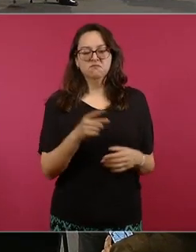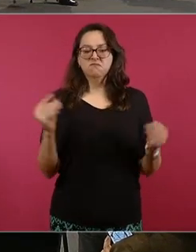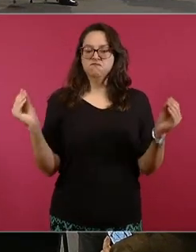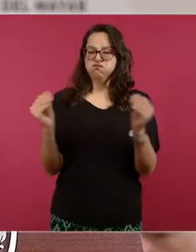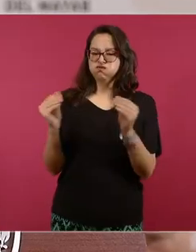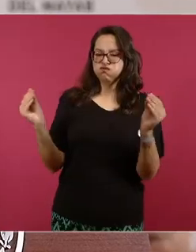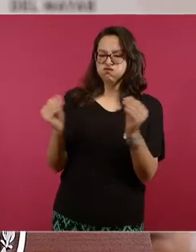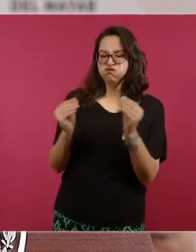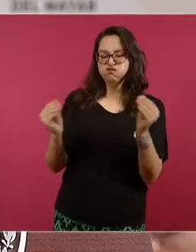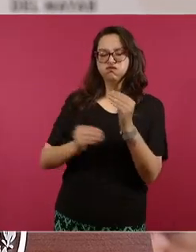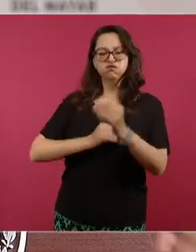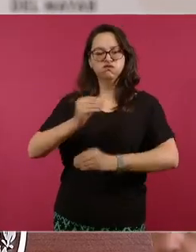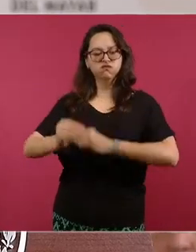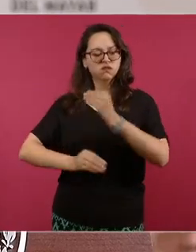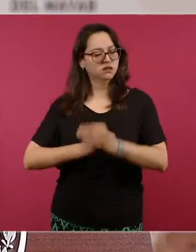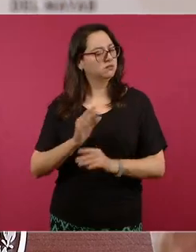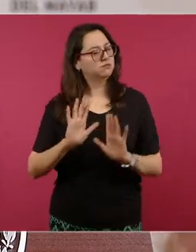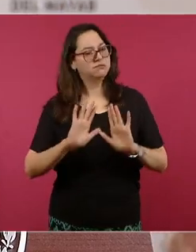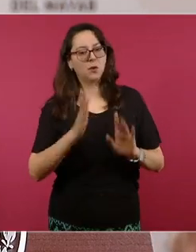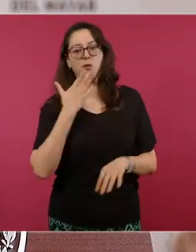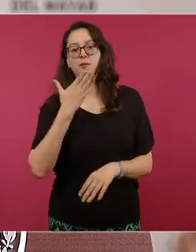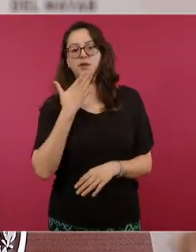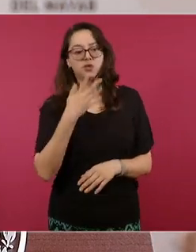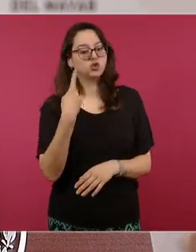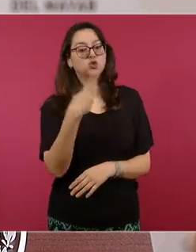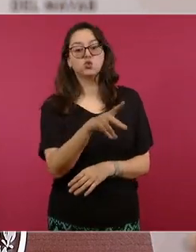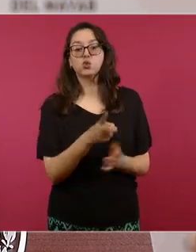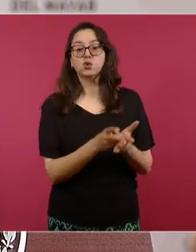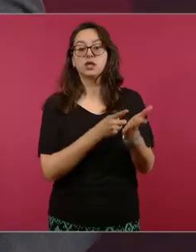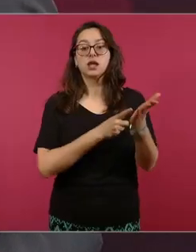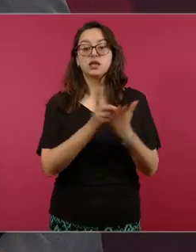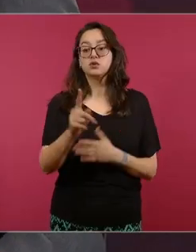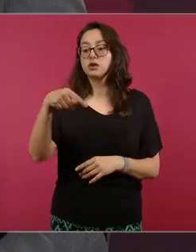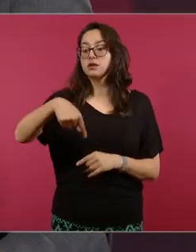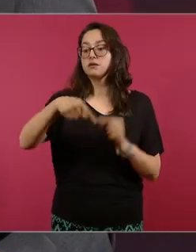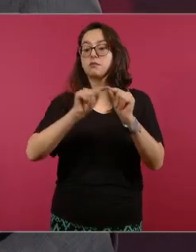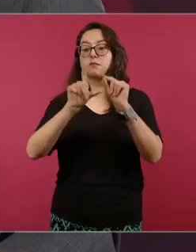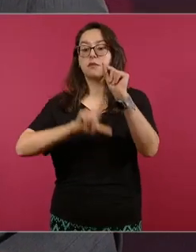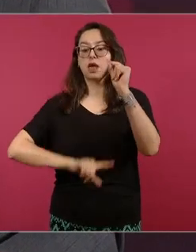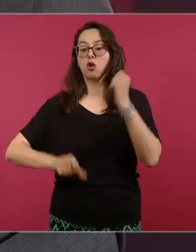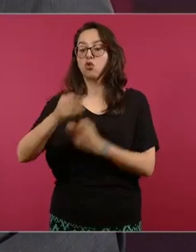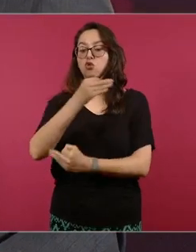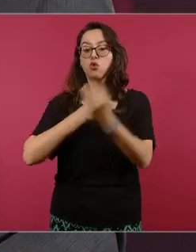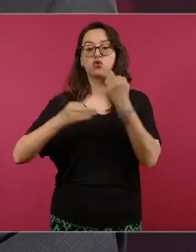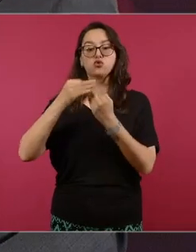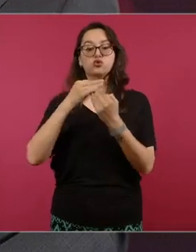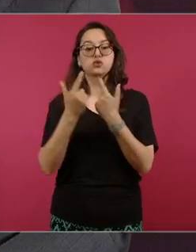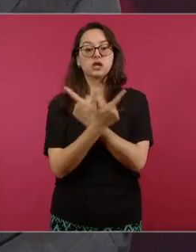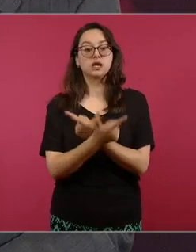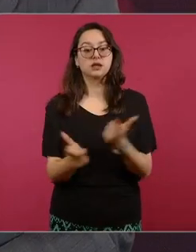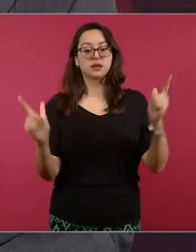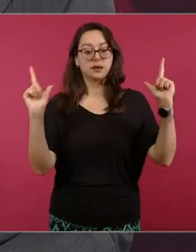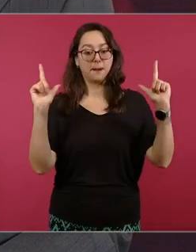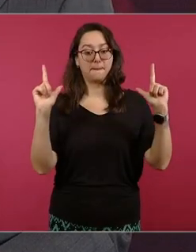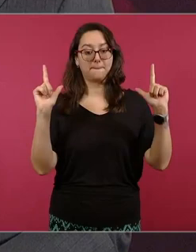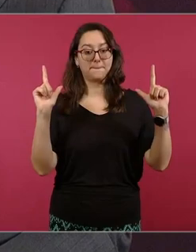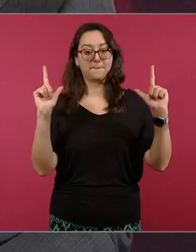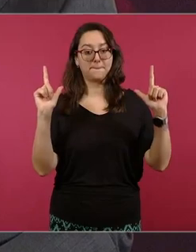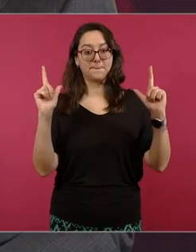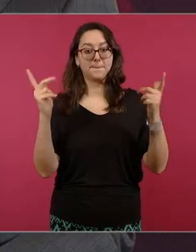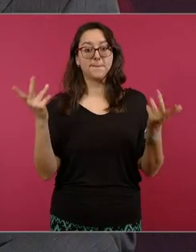y hacerlos valer porque somos libres y para eso